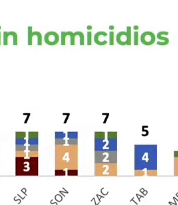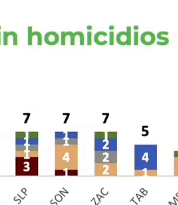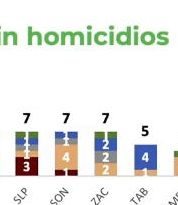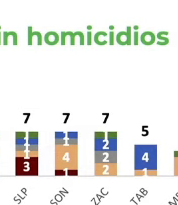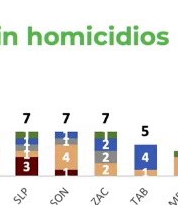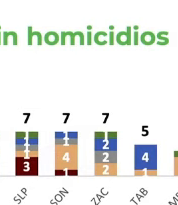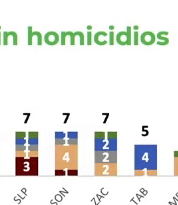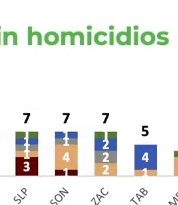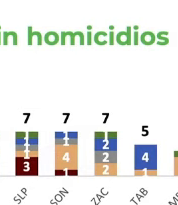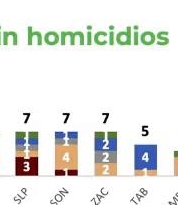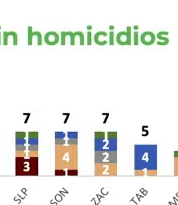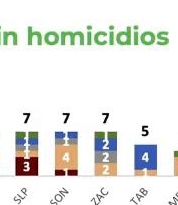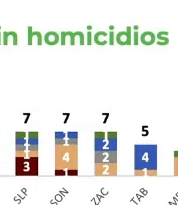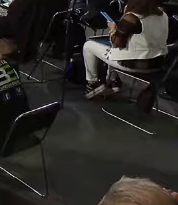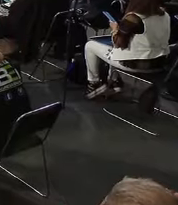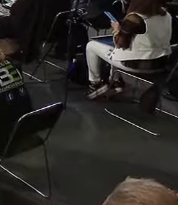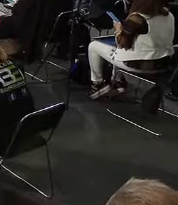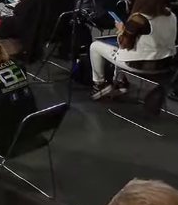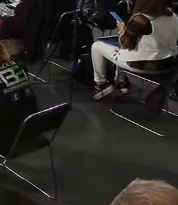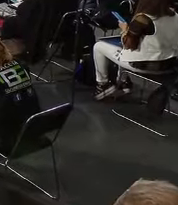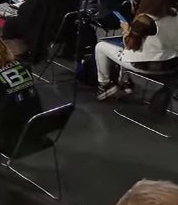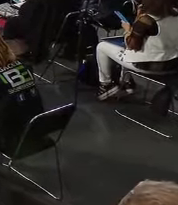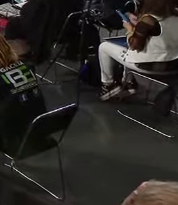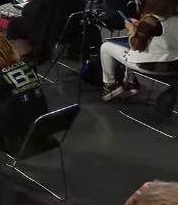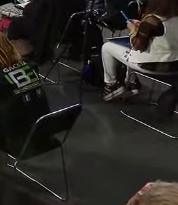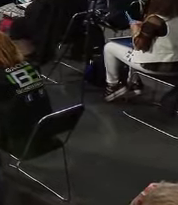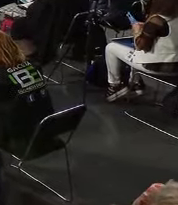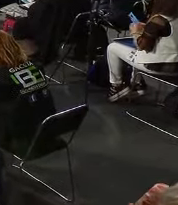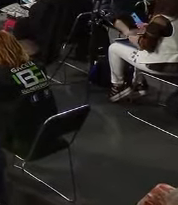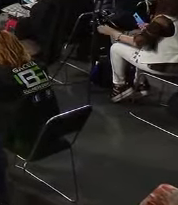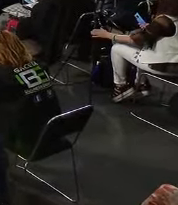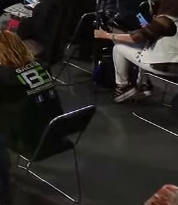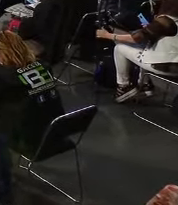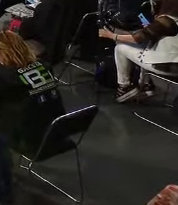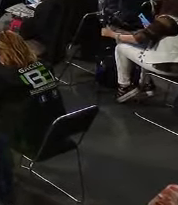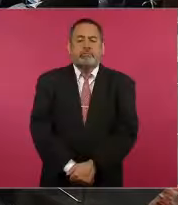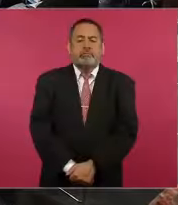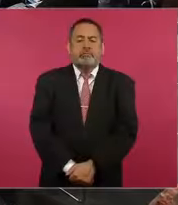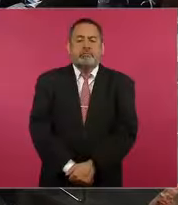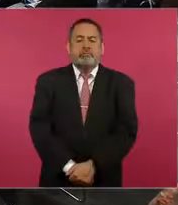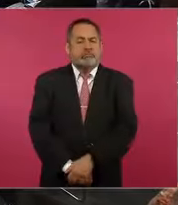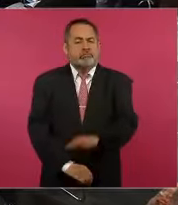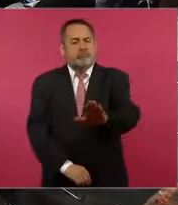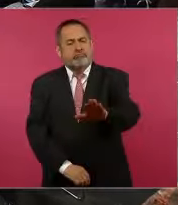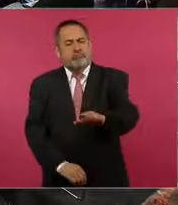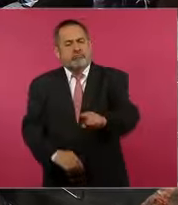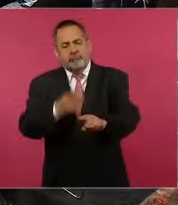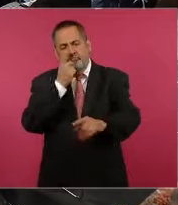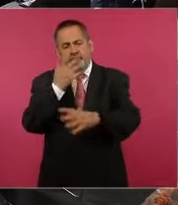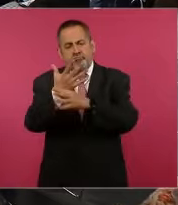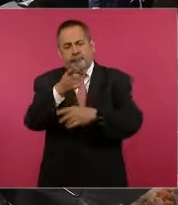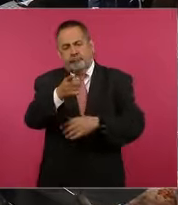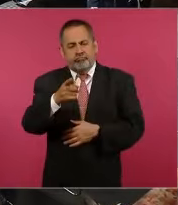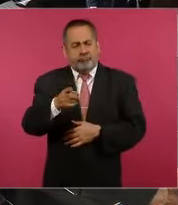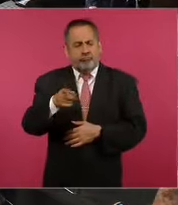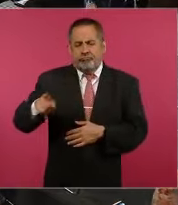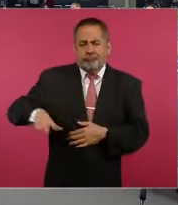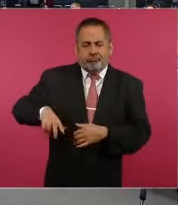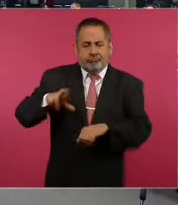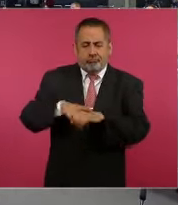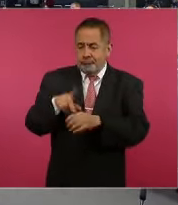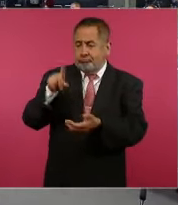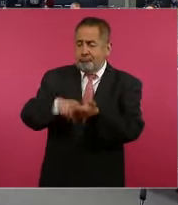Presidente, ayer decía que Diego Sinue gobernaba, más no mandaba en el estado. ¿Volvería a hacer este llamado